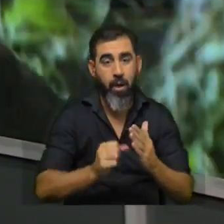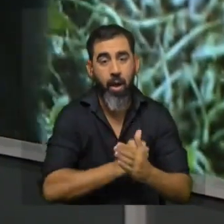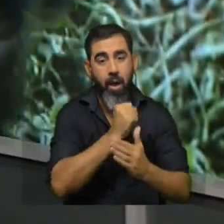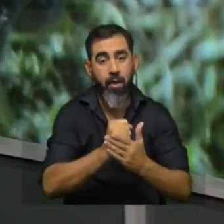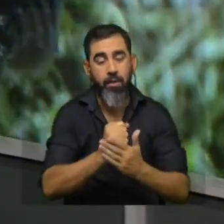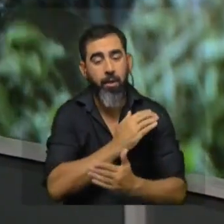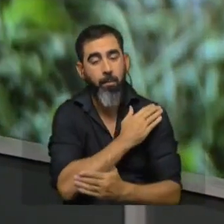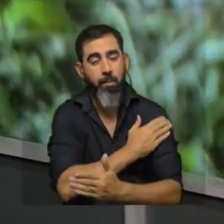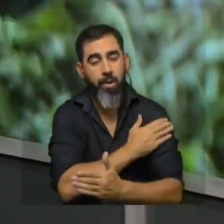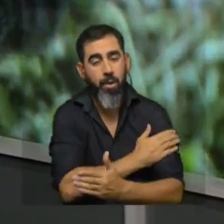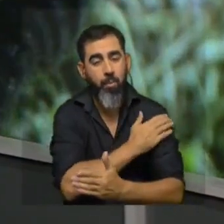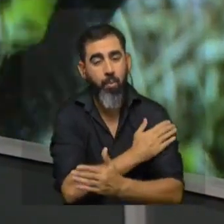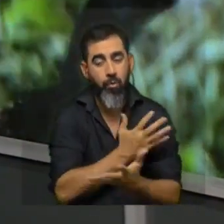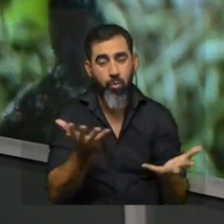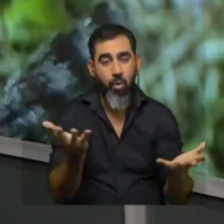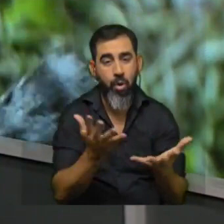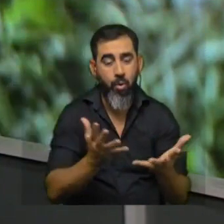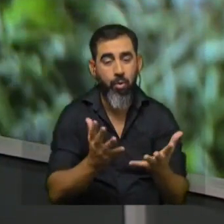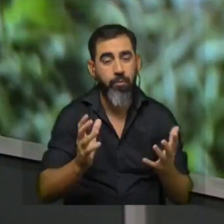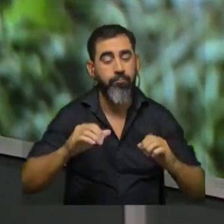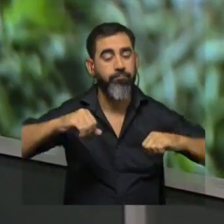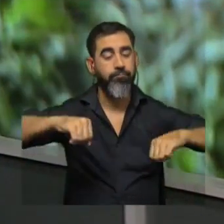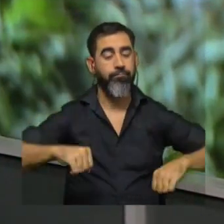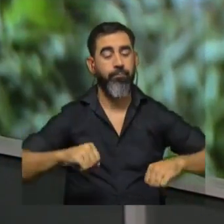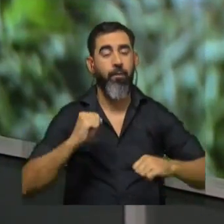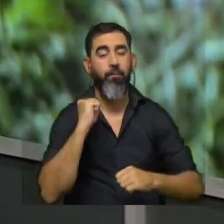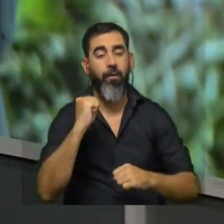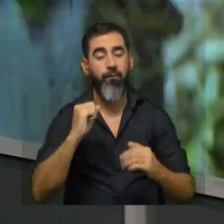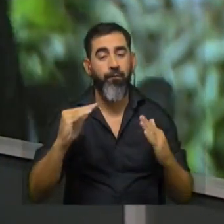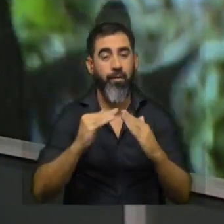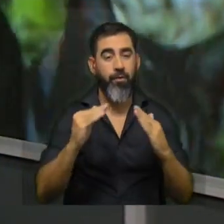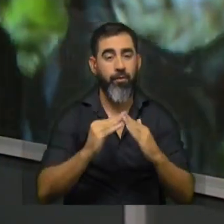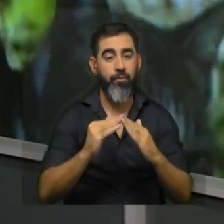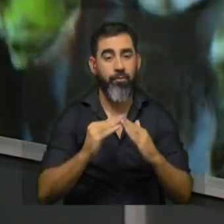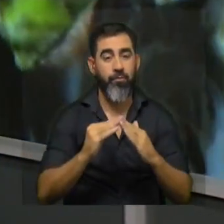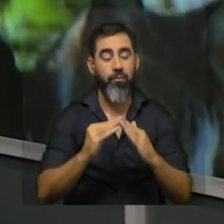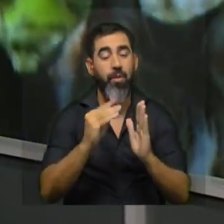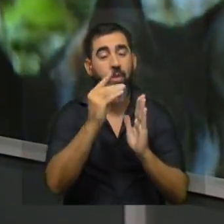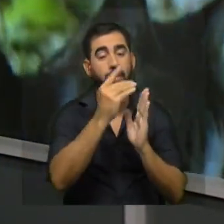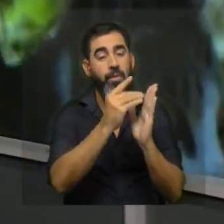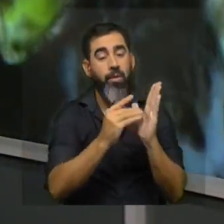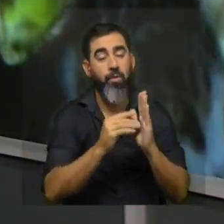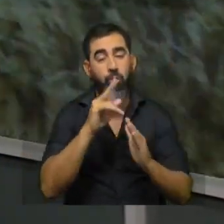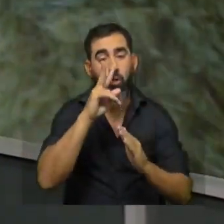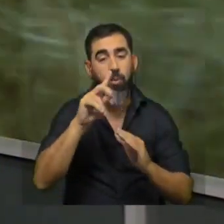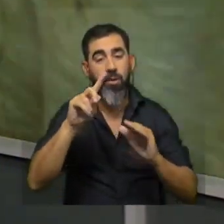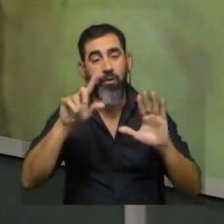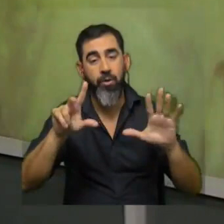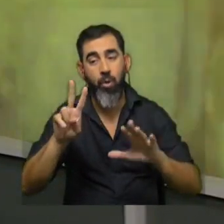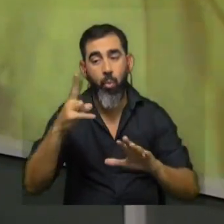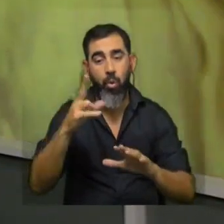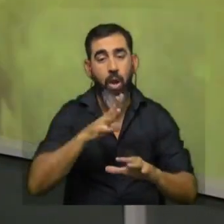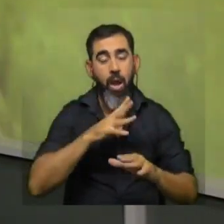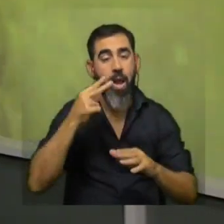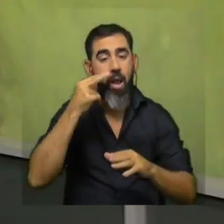mimados que ocupan hoy el sillón favorito de la casa. Según datos de 2017, los uruguayos tenemos un gato